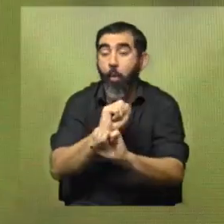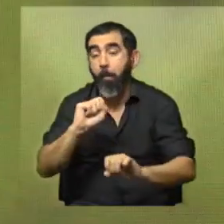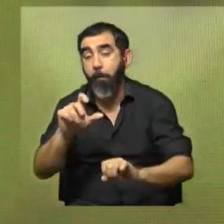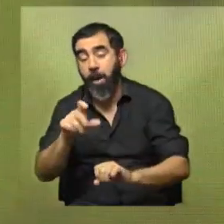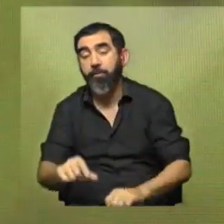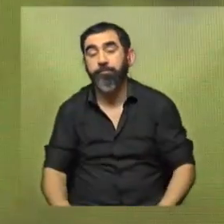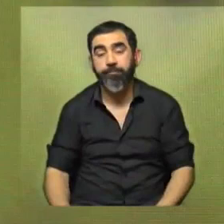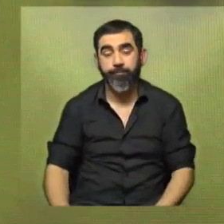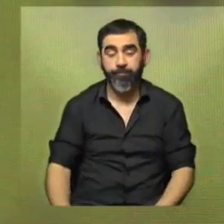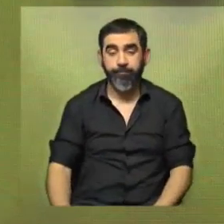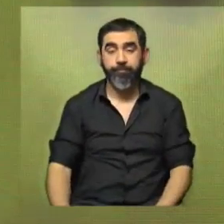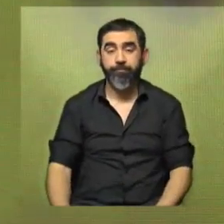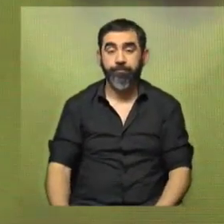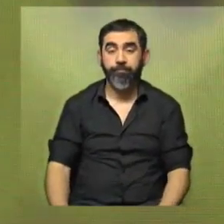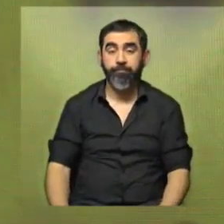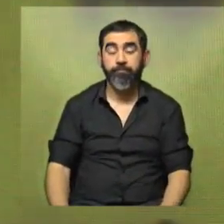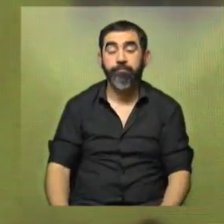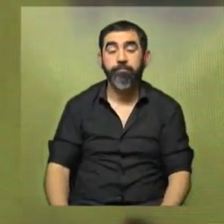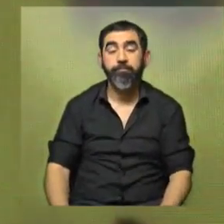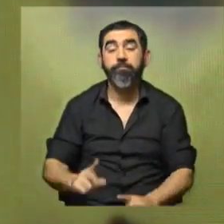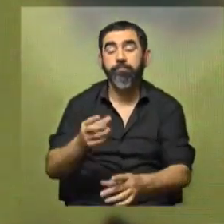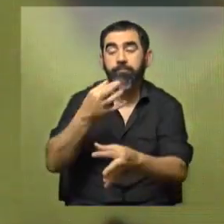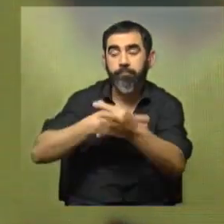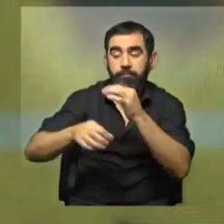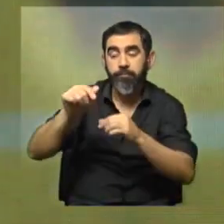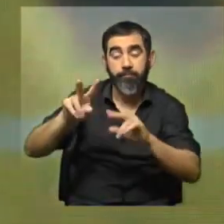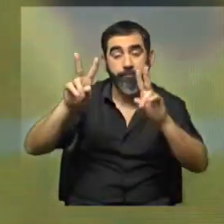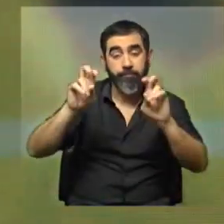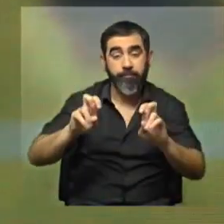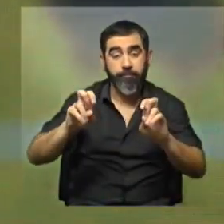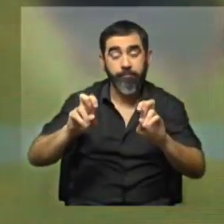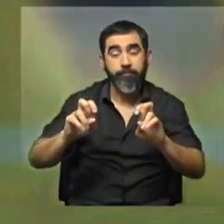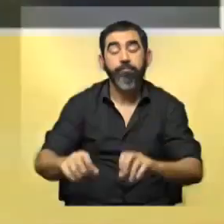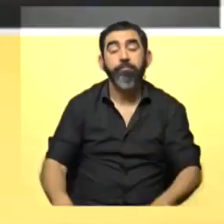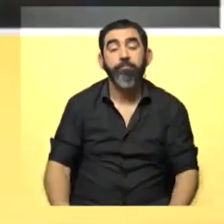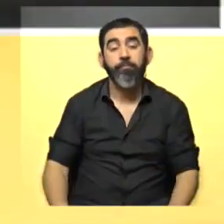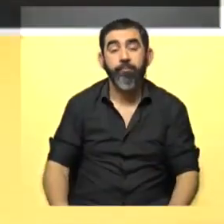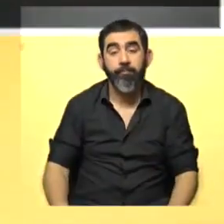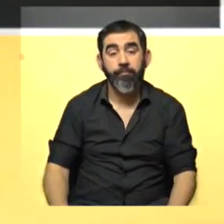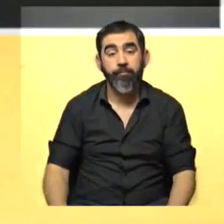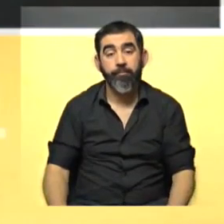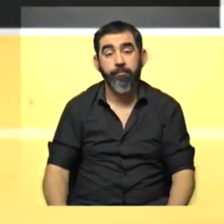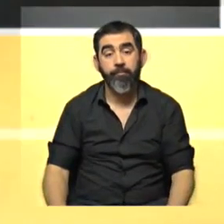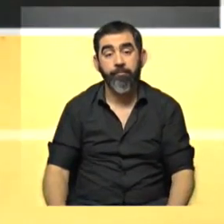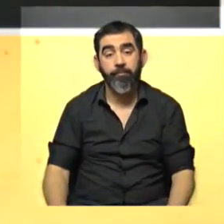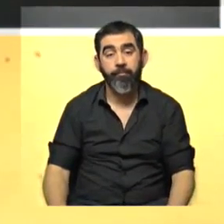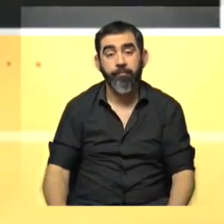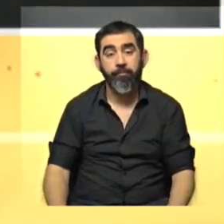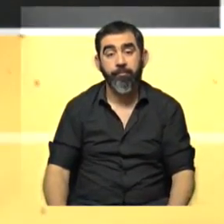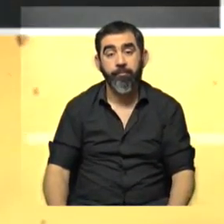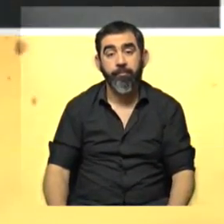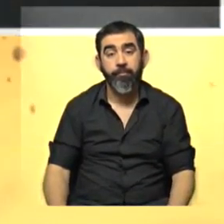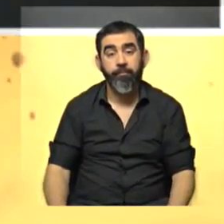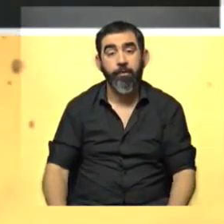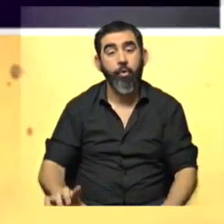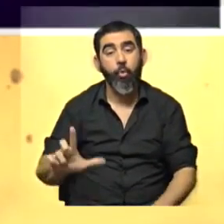que está por Lucía. Bueno, Lucía nos hablaba justamente de este compuesto que interactúa con los amiloides, que no nos pudo decir el nombre porque no